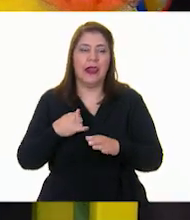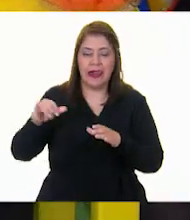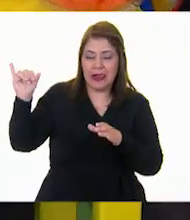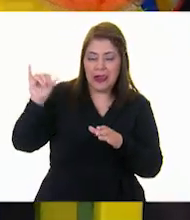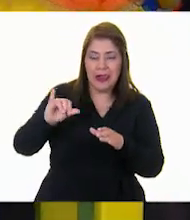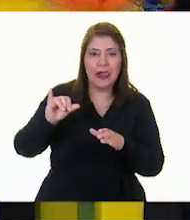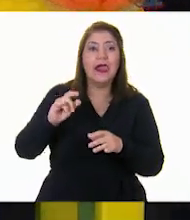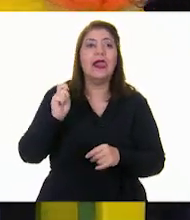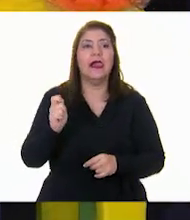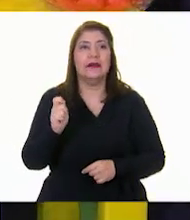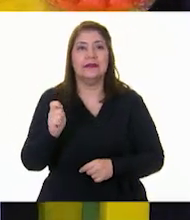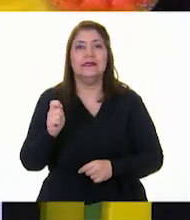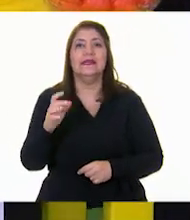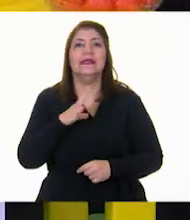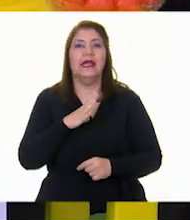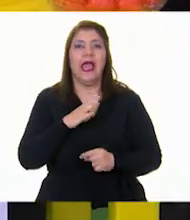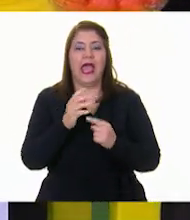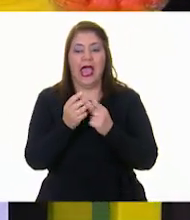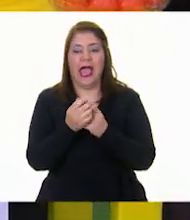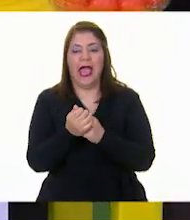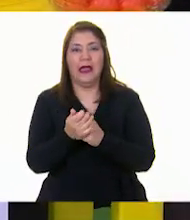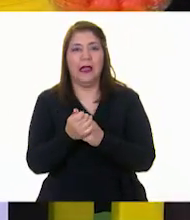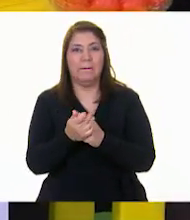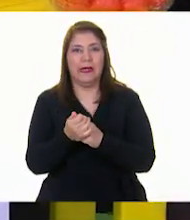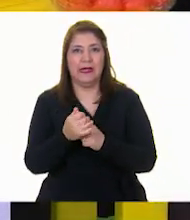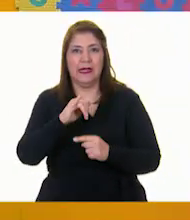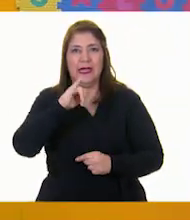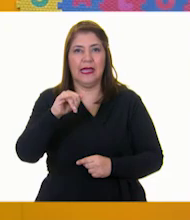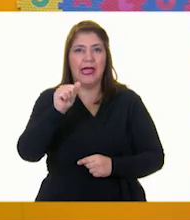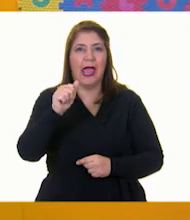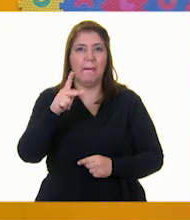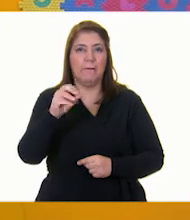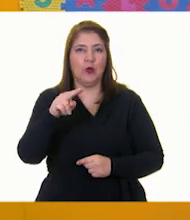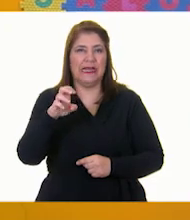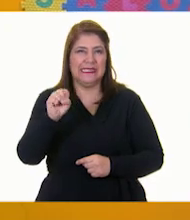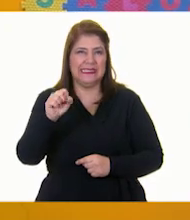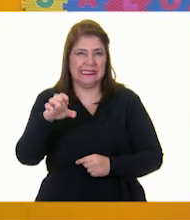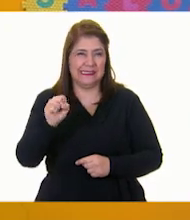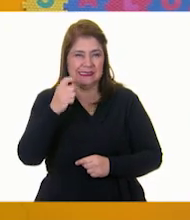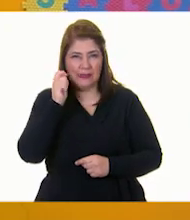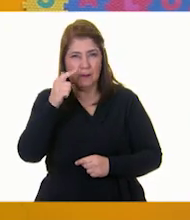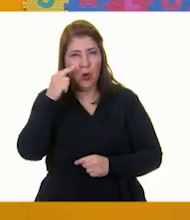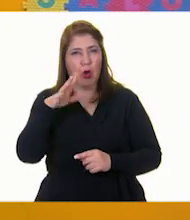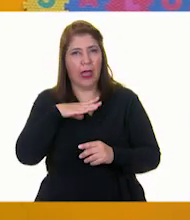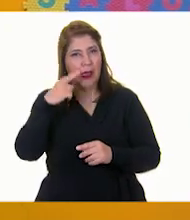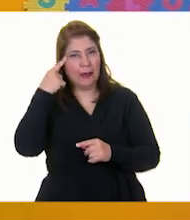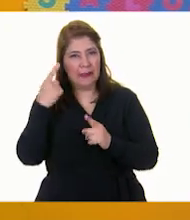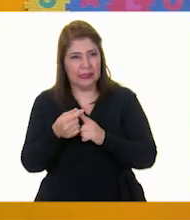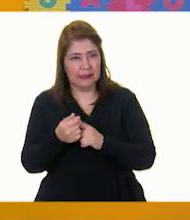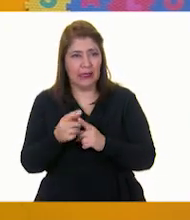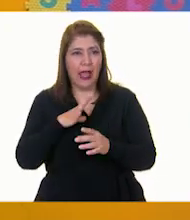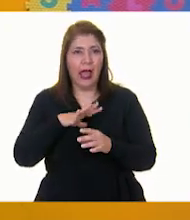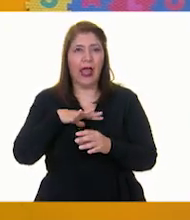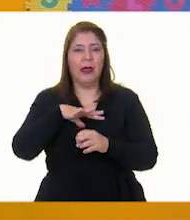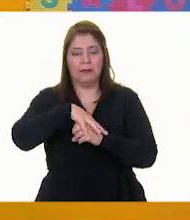deliciosos cacahuates japoneses que están cubiertos de harina.